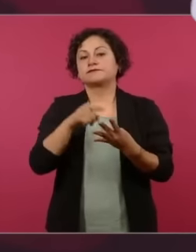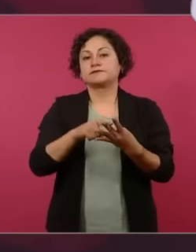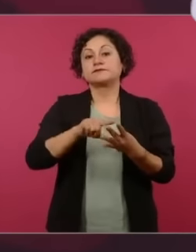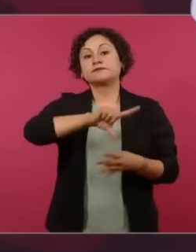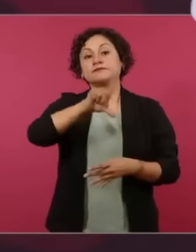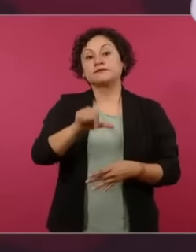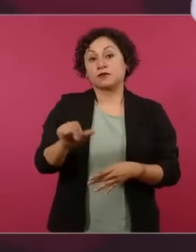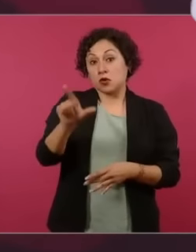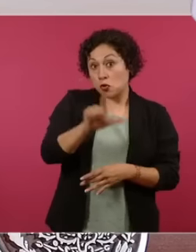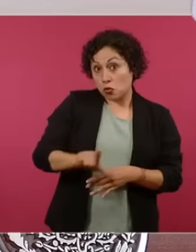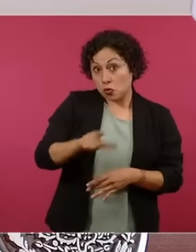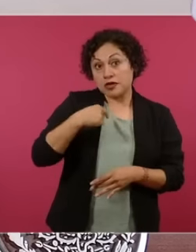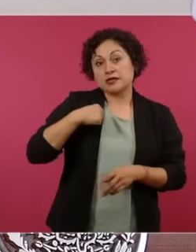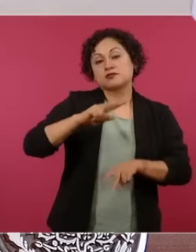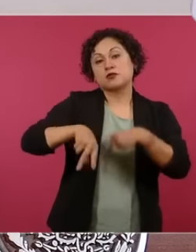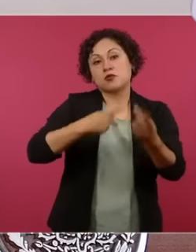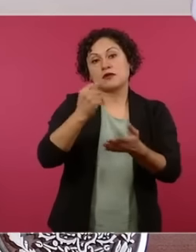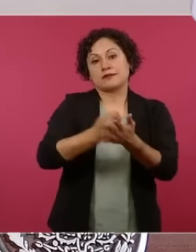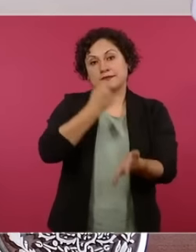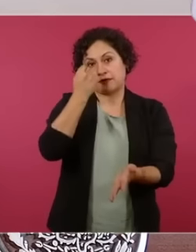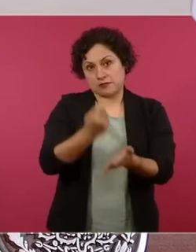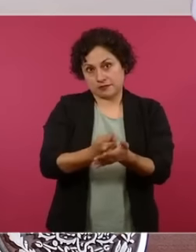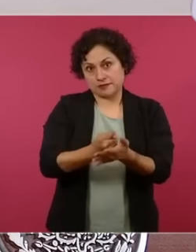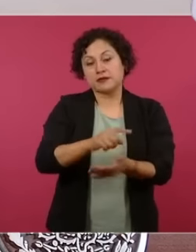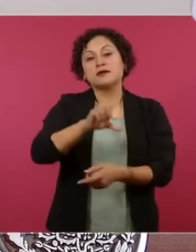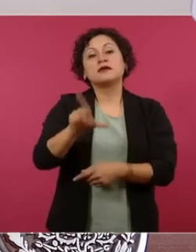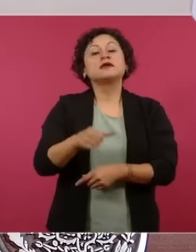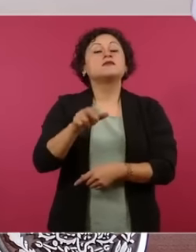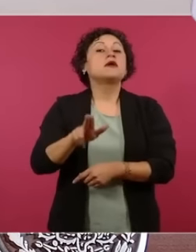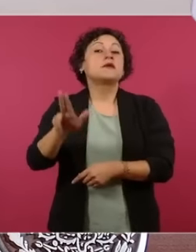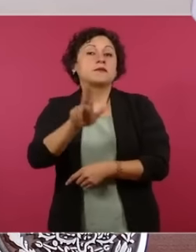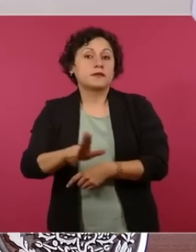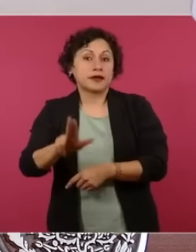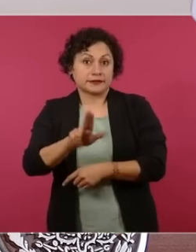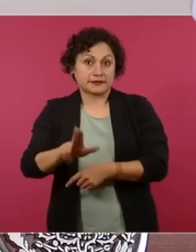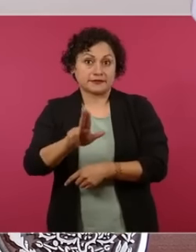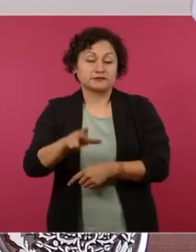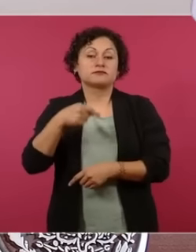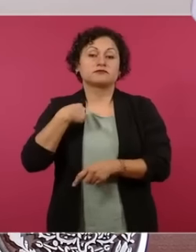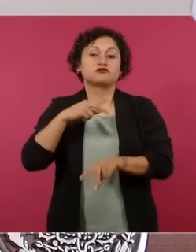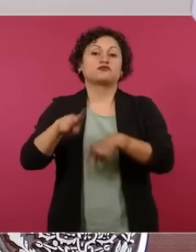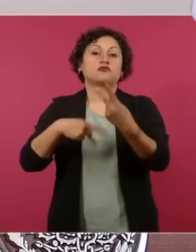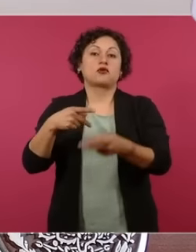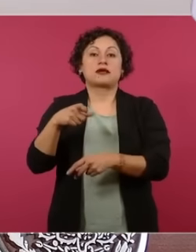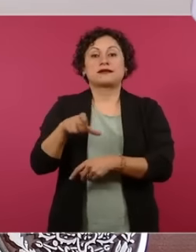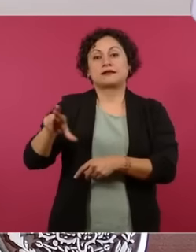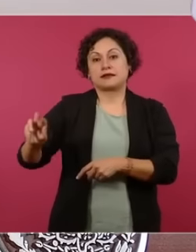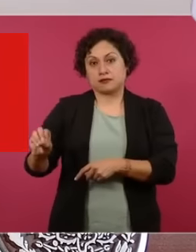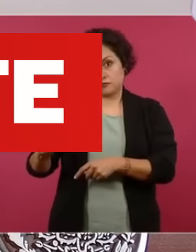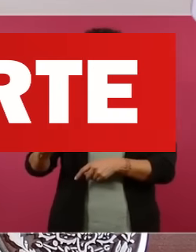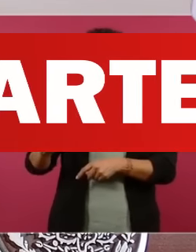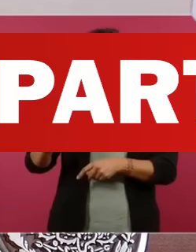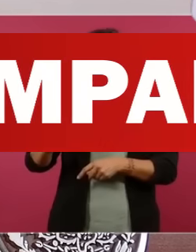en línea con el incremento al salario mínimo en México eso significa que los beneficiarios están recibiendo 7